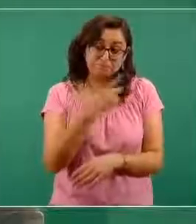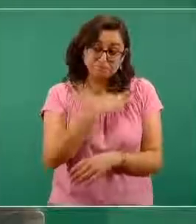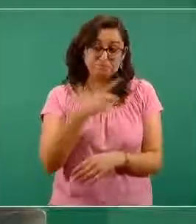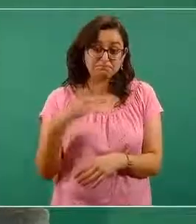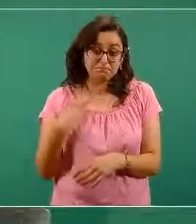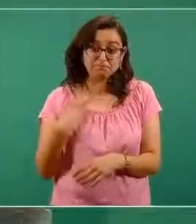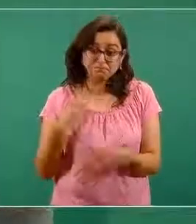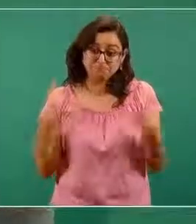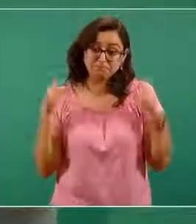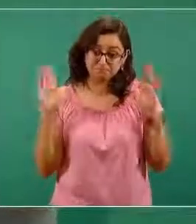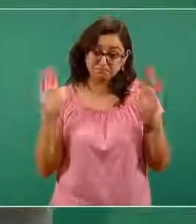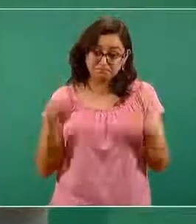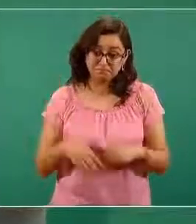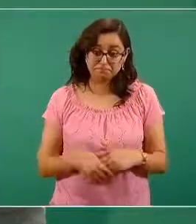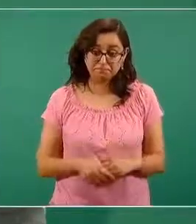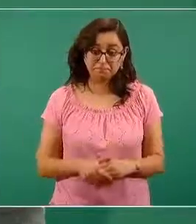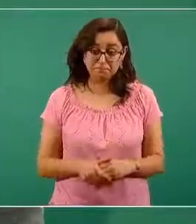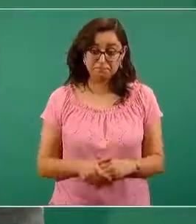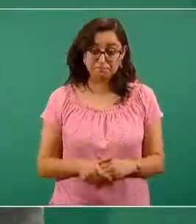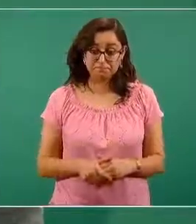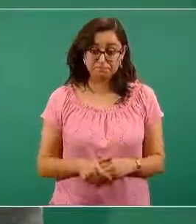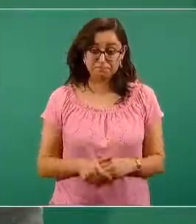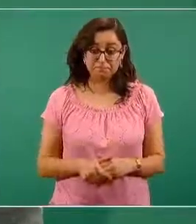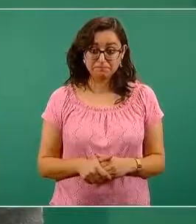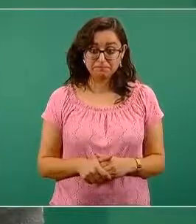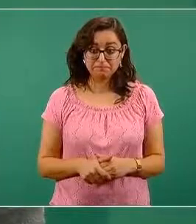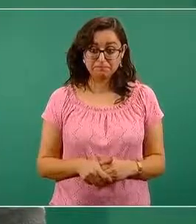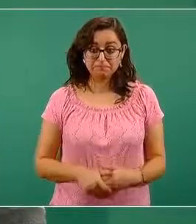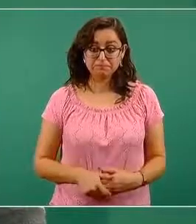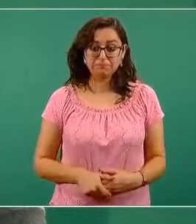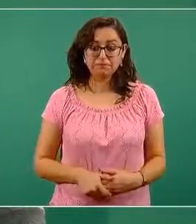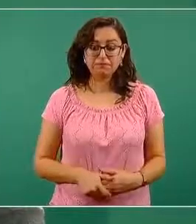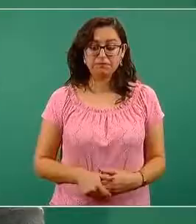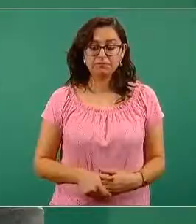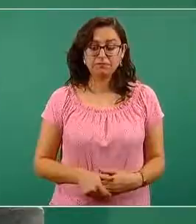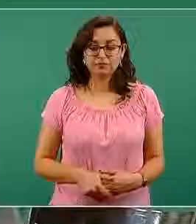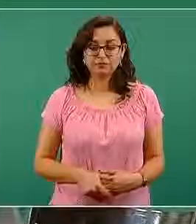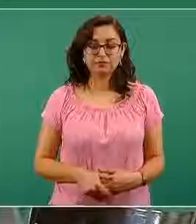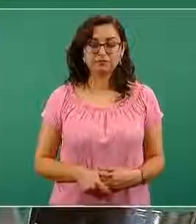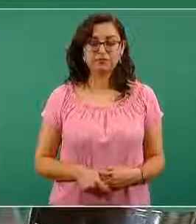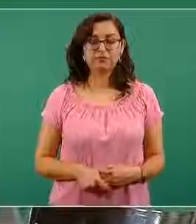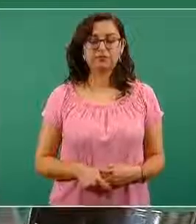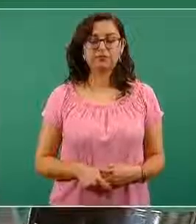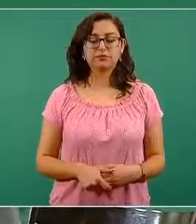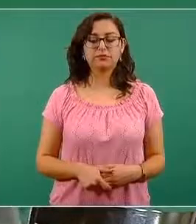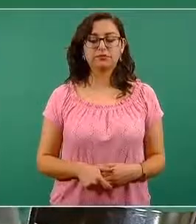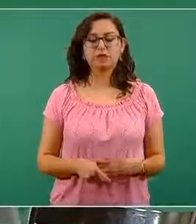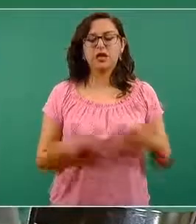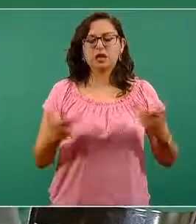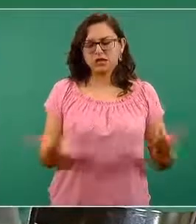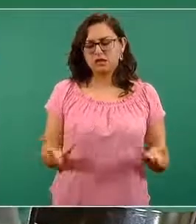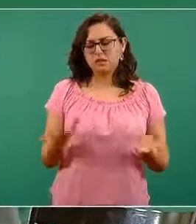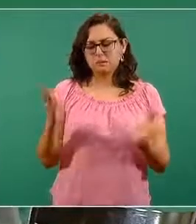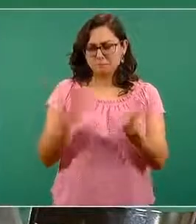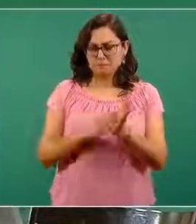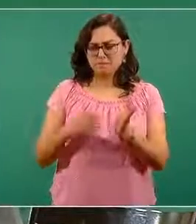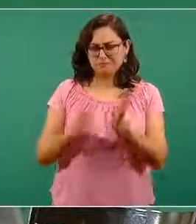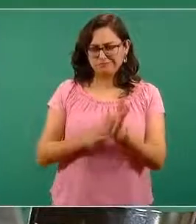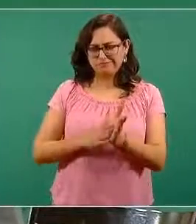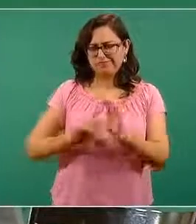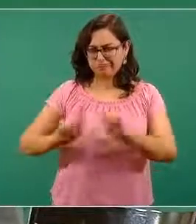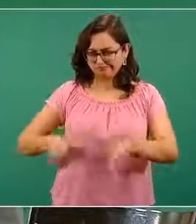materia. Vamos a ver lo del comprobante de vacunación.